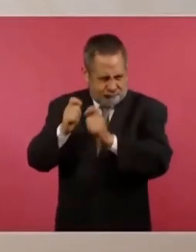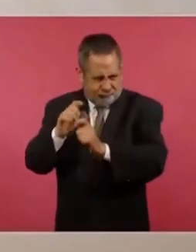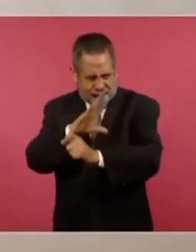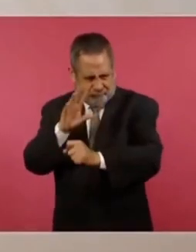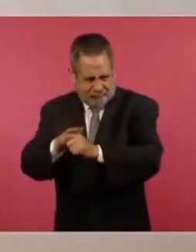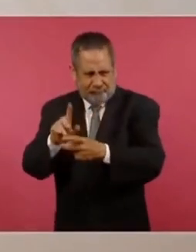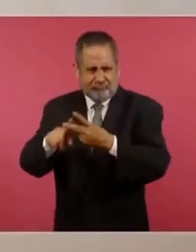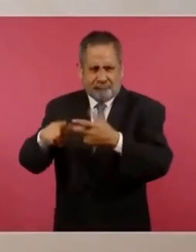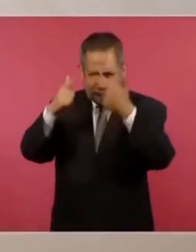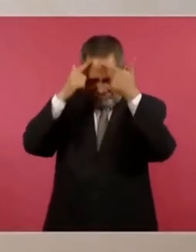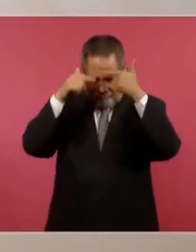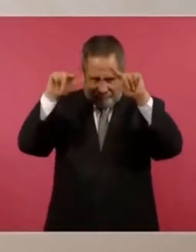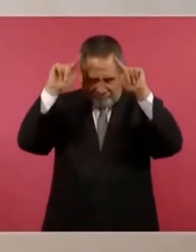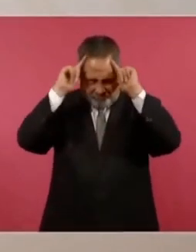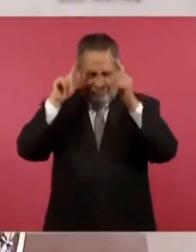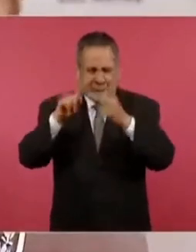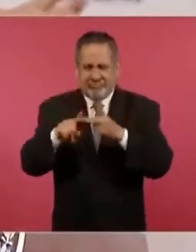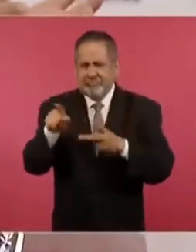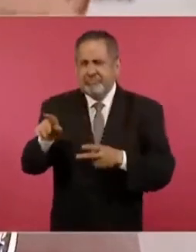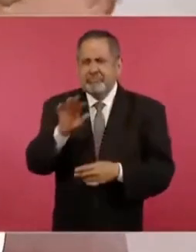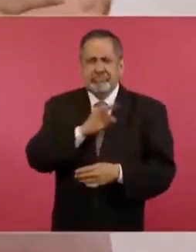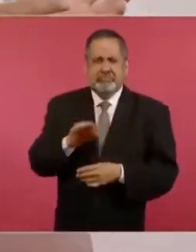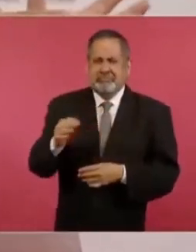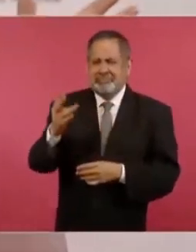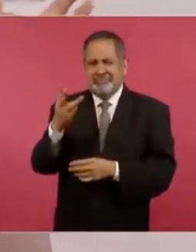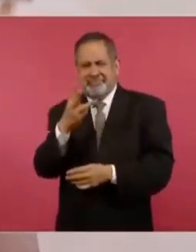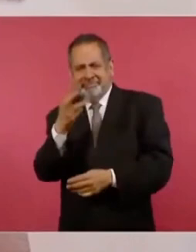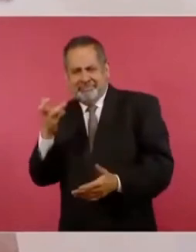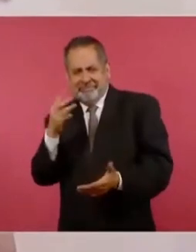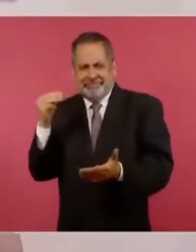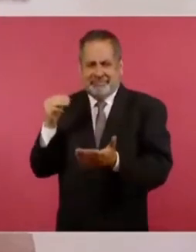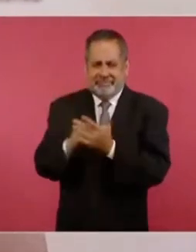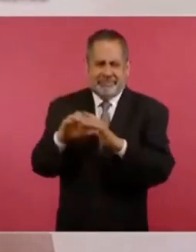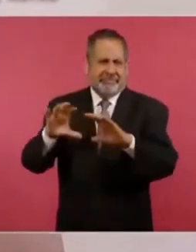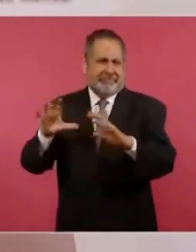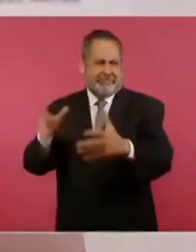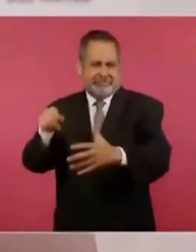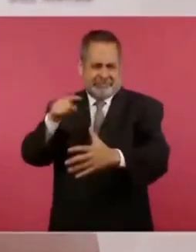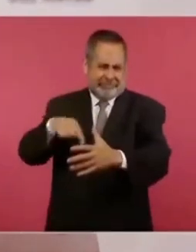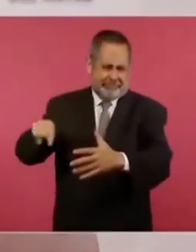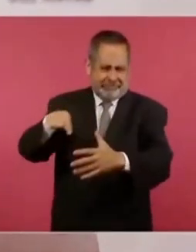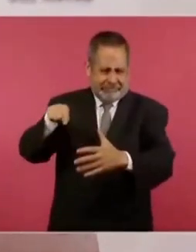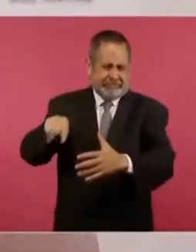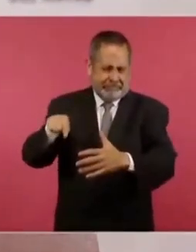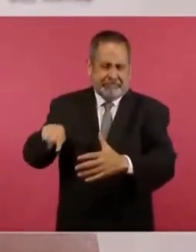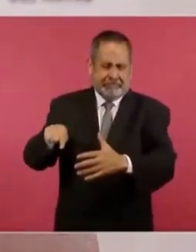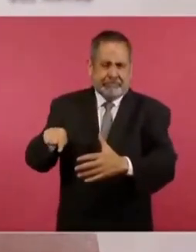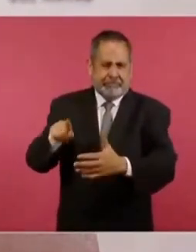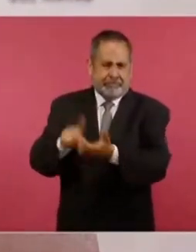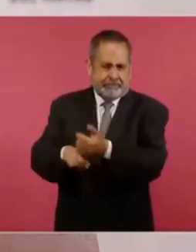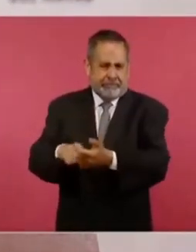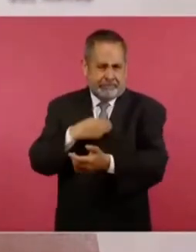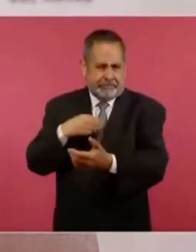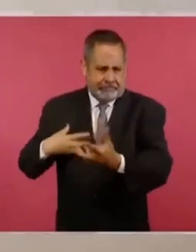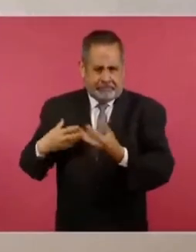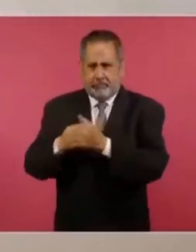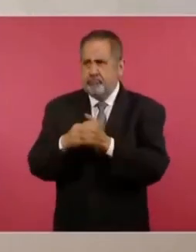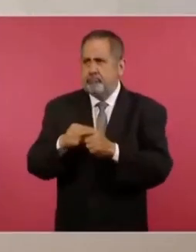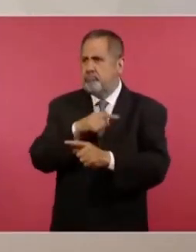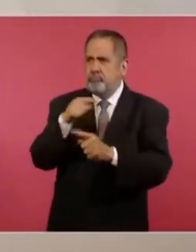cerca de 300 mil elementos con